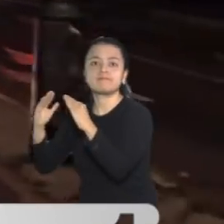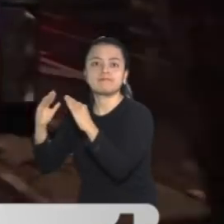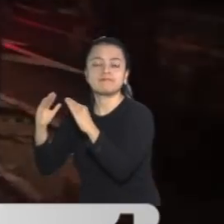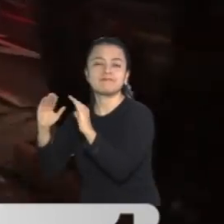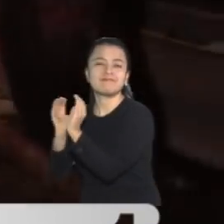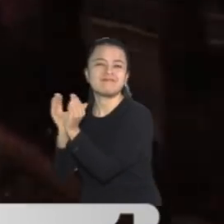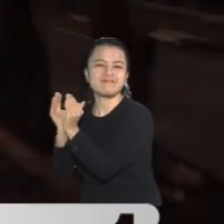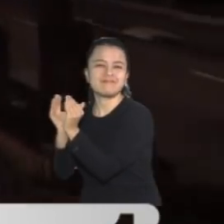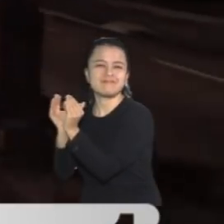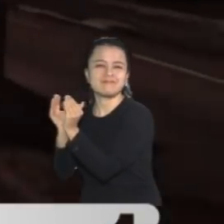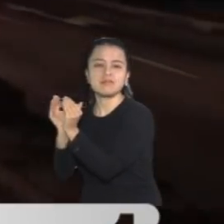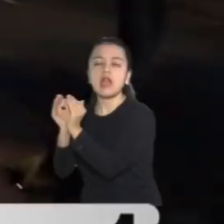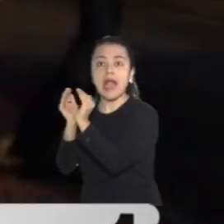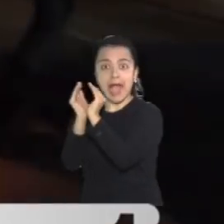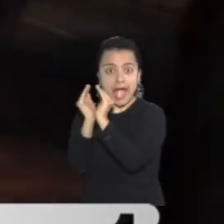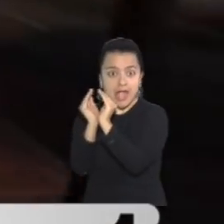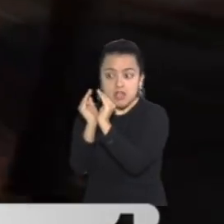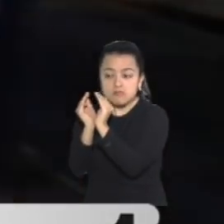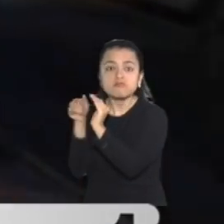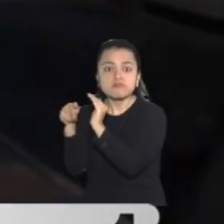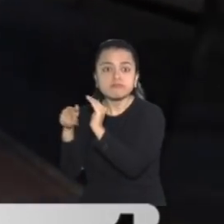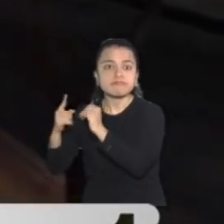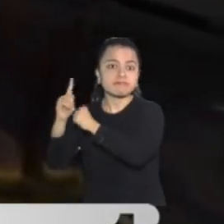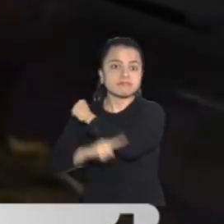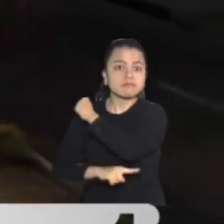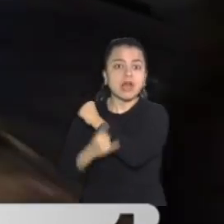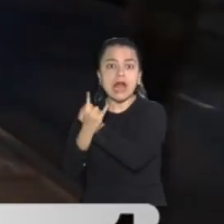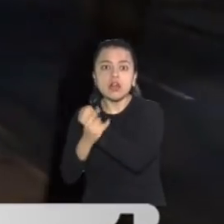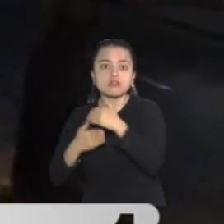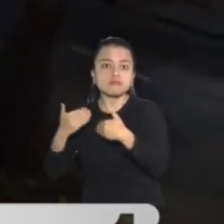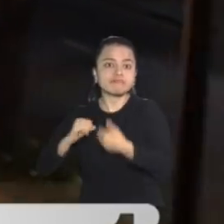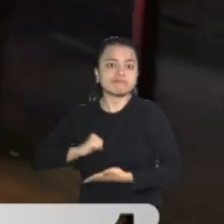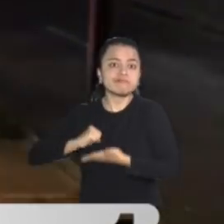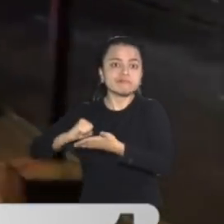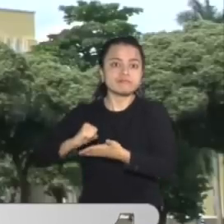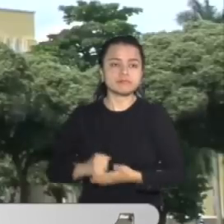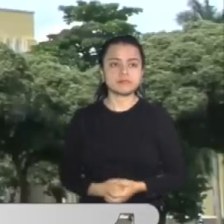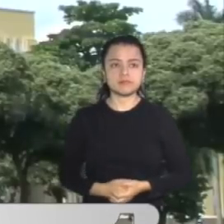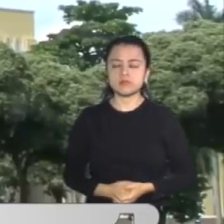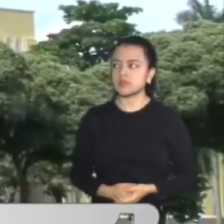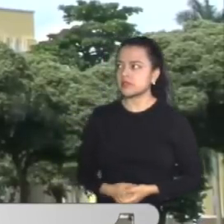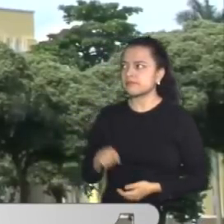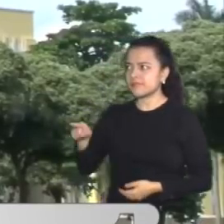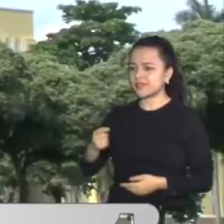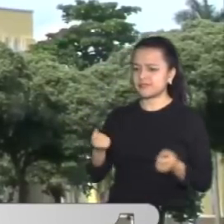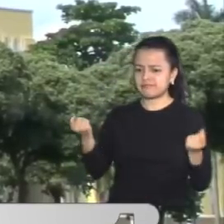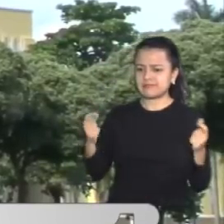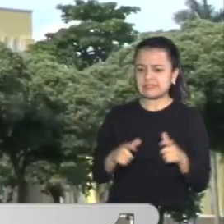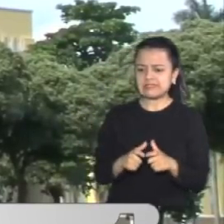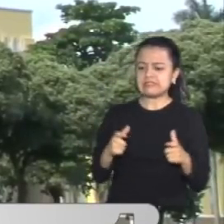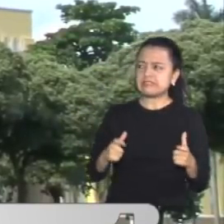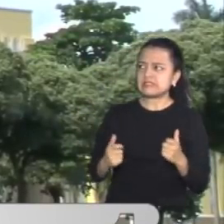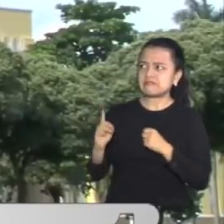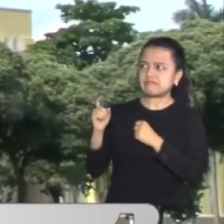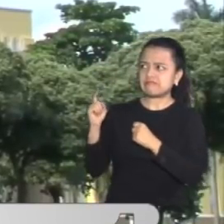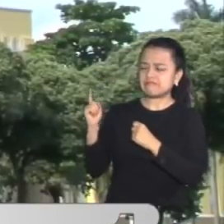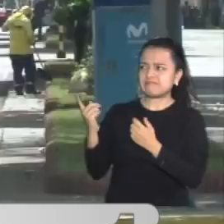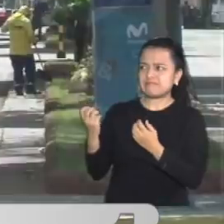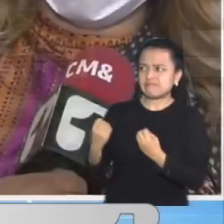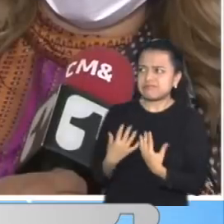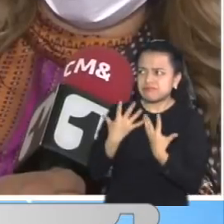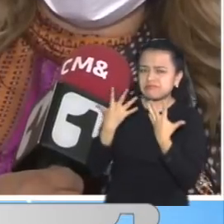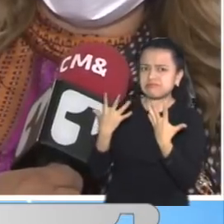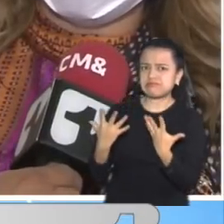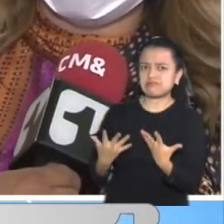diciembre ya se han contado más de 4 menores de edad quemados. ¿Qué desde el alcalde de Bucaramanga? ¿Qué decirle a los padres de familia? Bueno, Bucaramanga le ha dicho